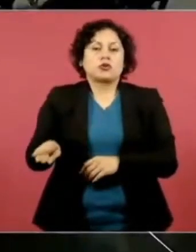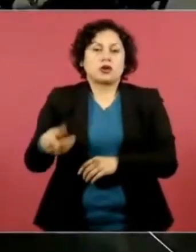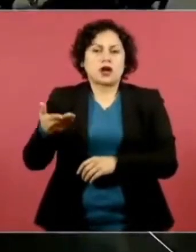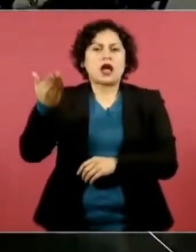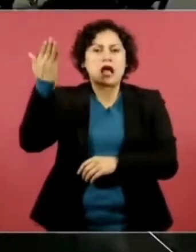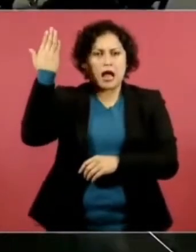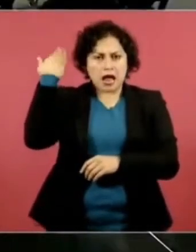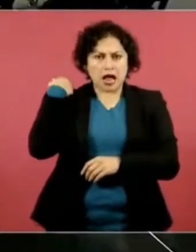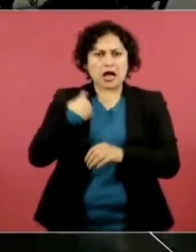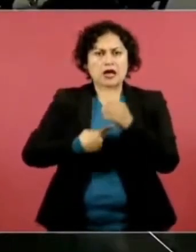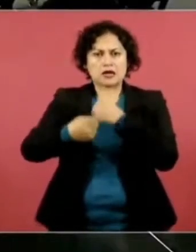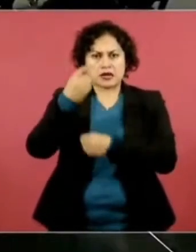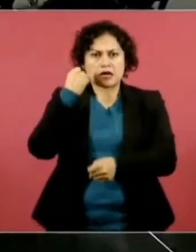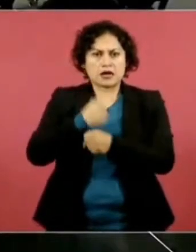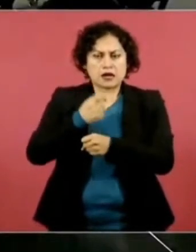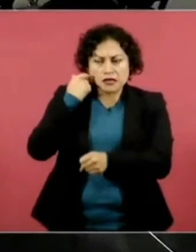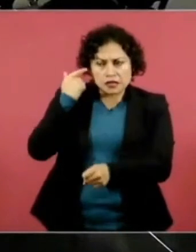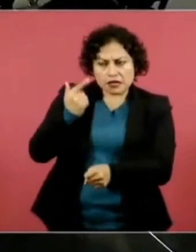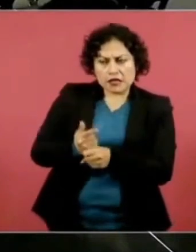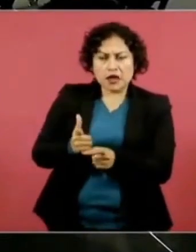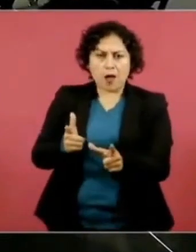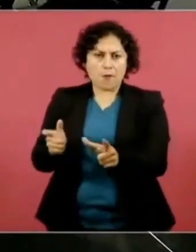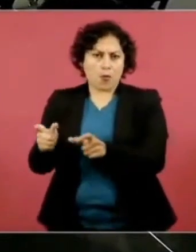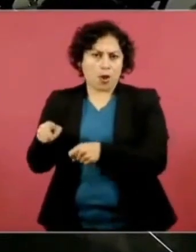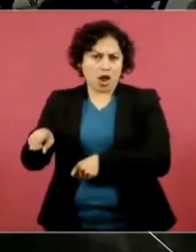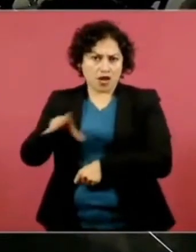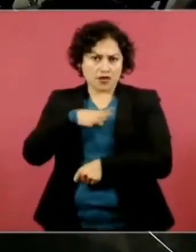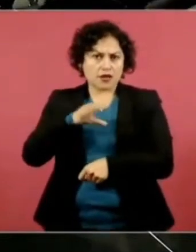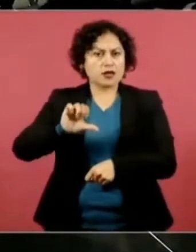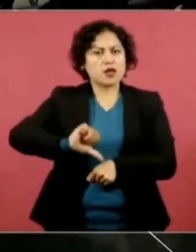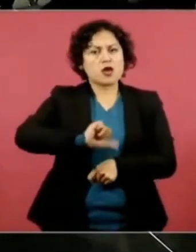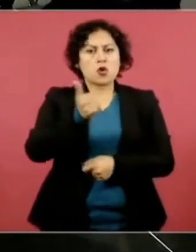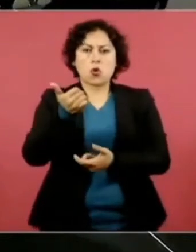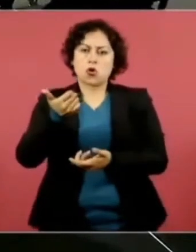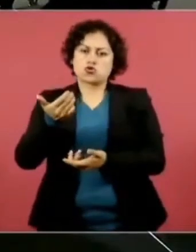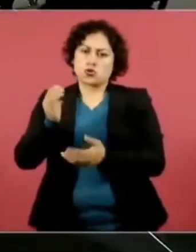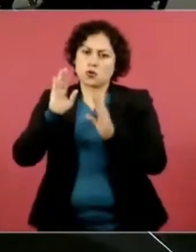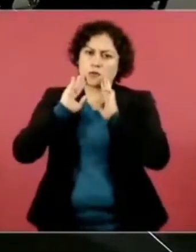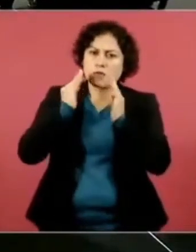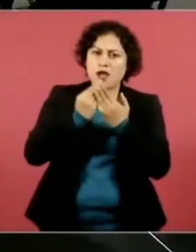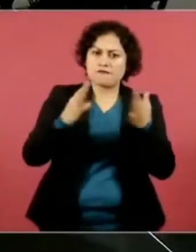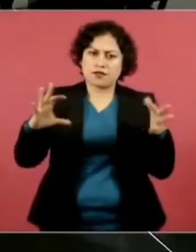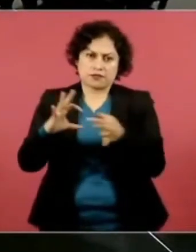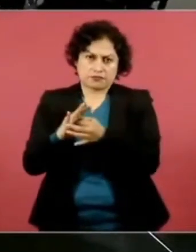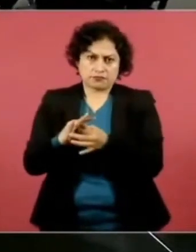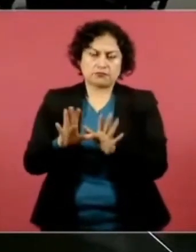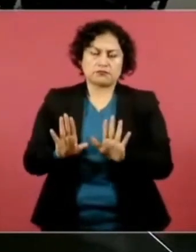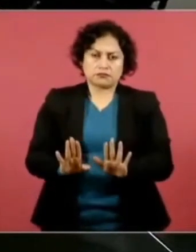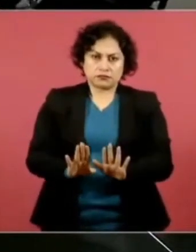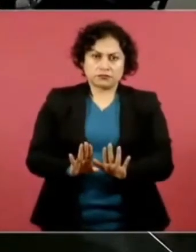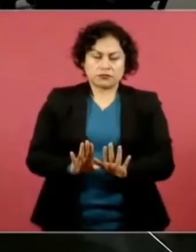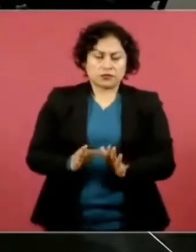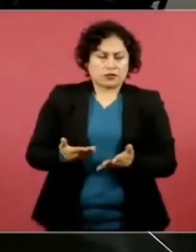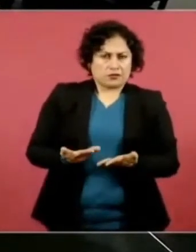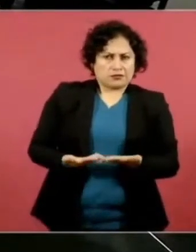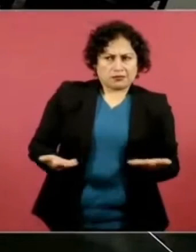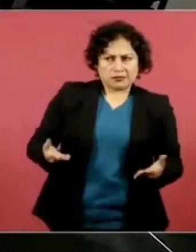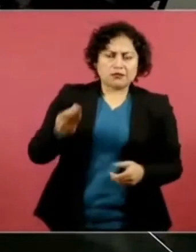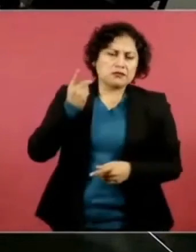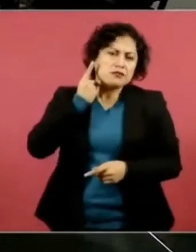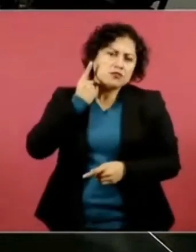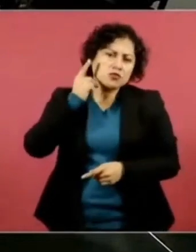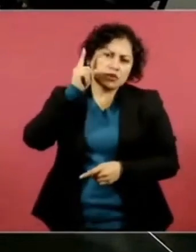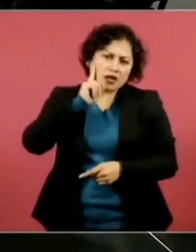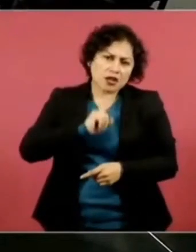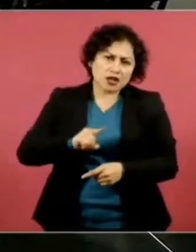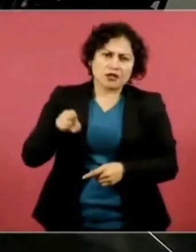armas de fuego y se relaciona con múltiples actividades ilícitas. Este tipo de servidores públicos, como la diputada,